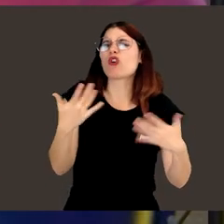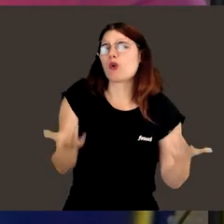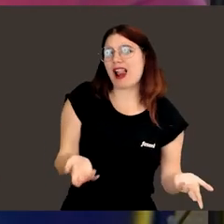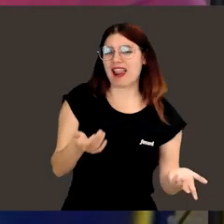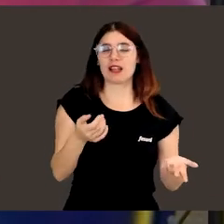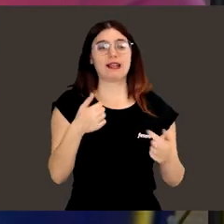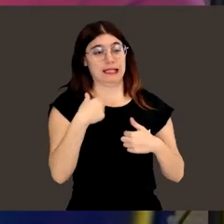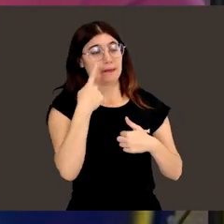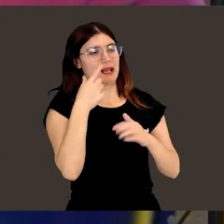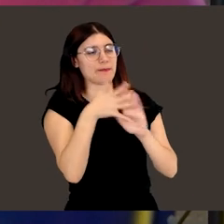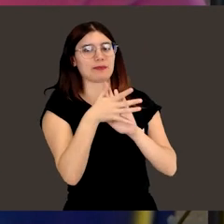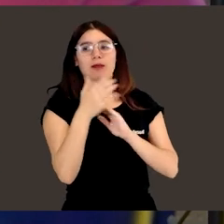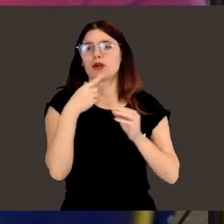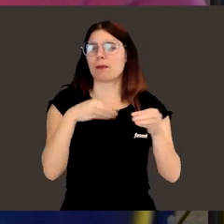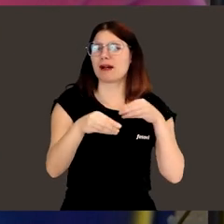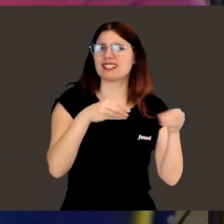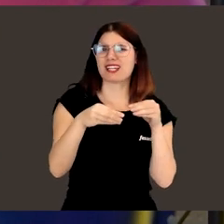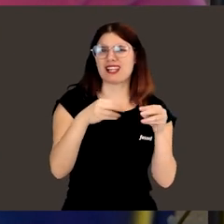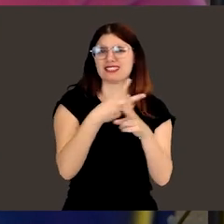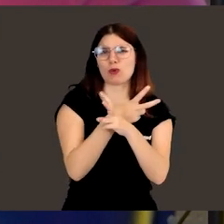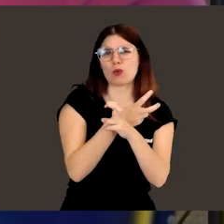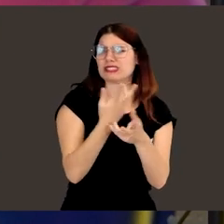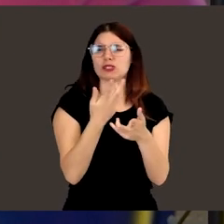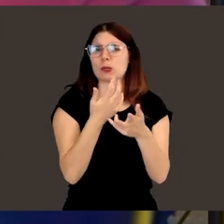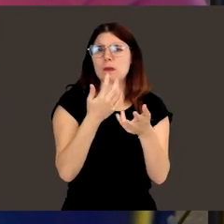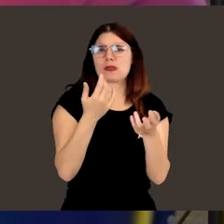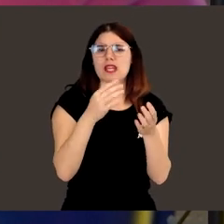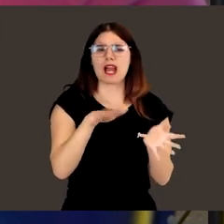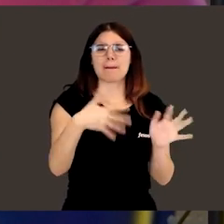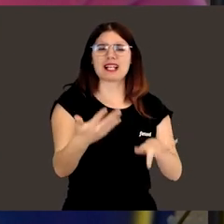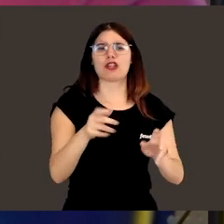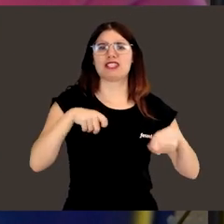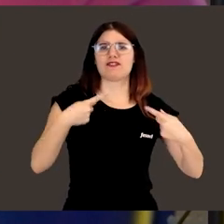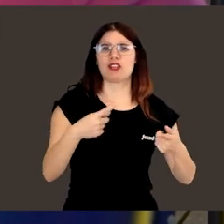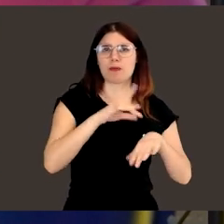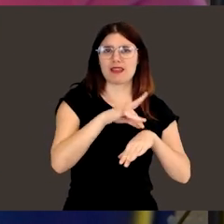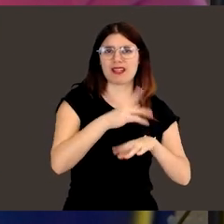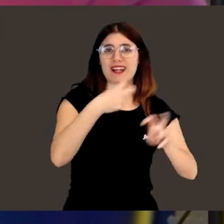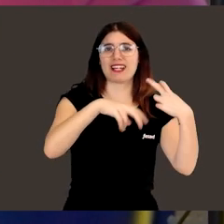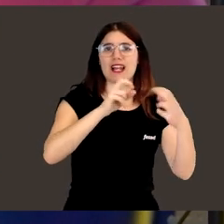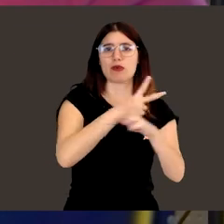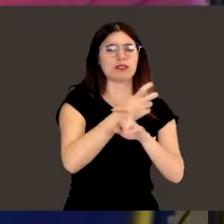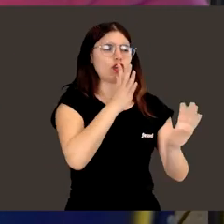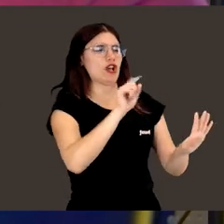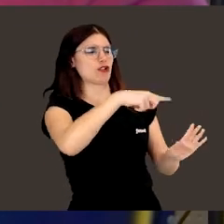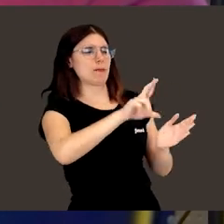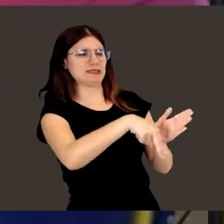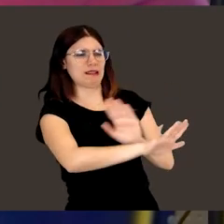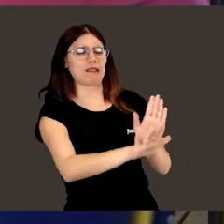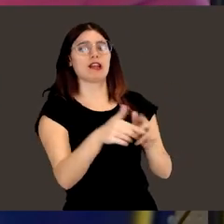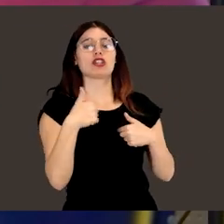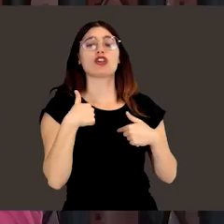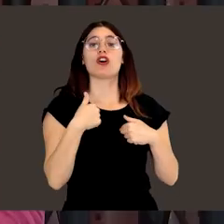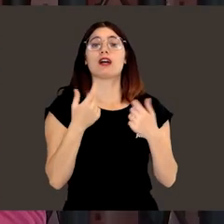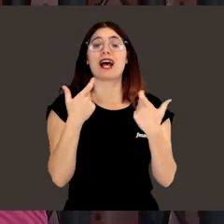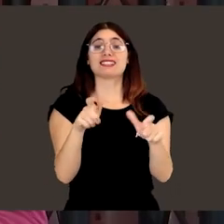Expliquemos cuáles son esas aplicaciones, porque hemos hablado de materiales mesoporosos, de aplicaciones biomédicas, de regeneración, o sea... Sí, eso llegó más tarde. Yo,